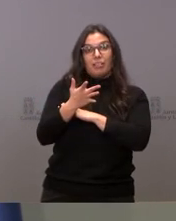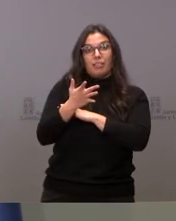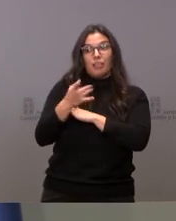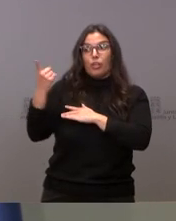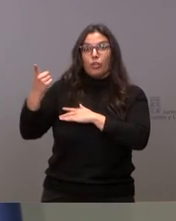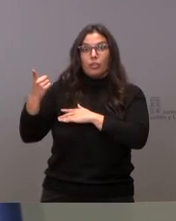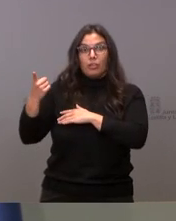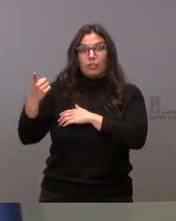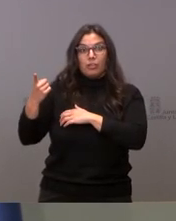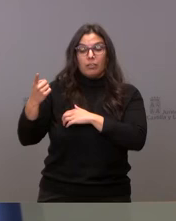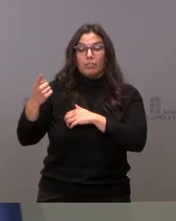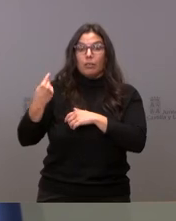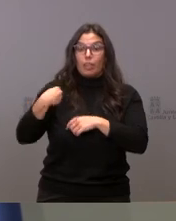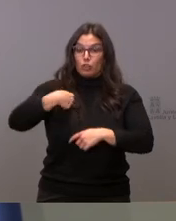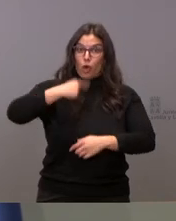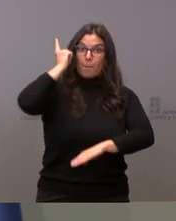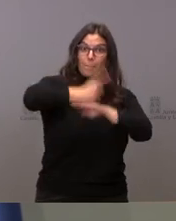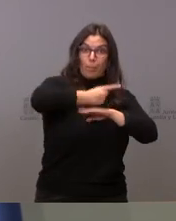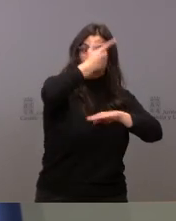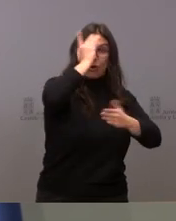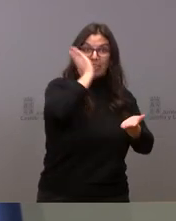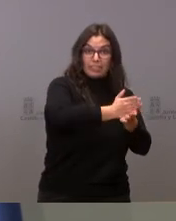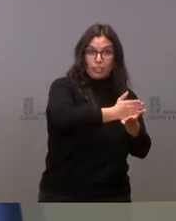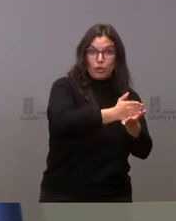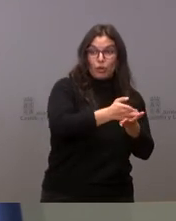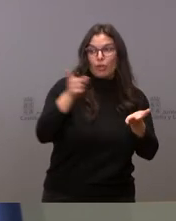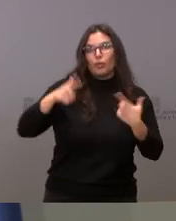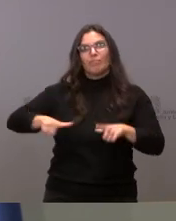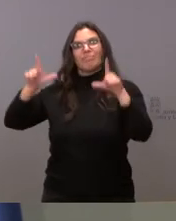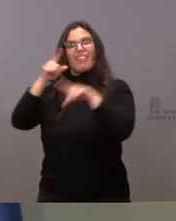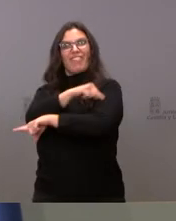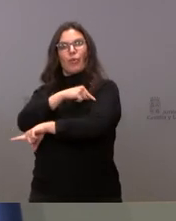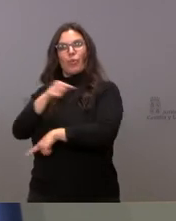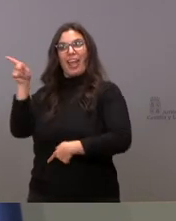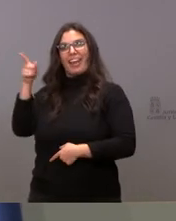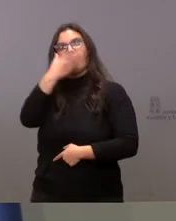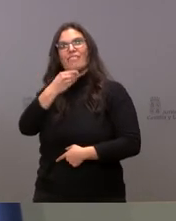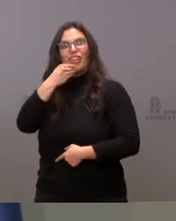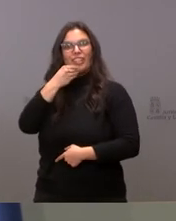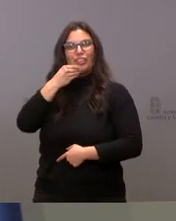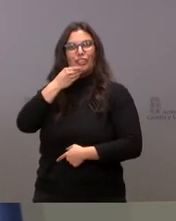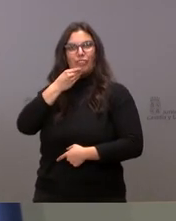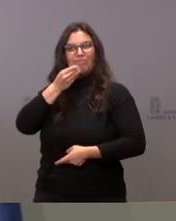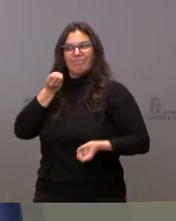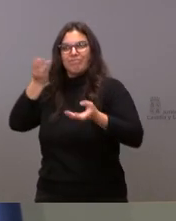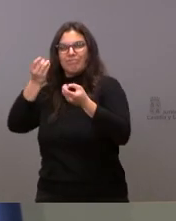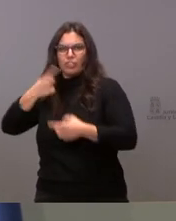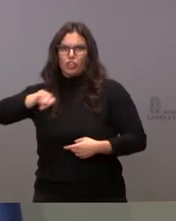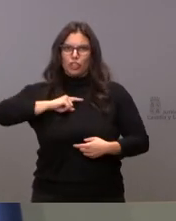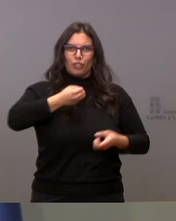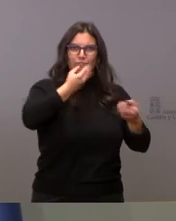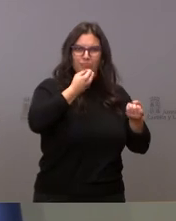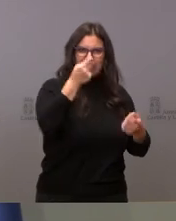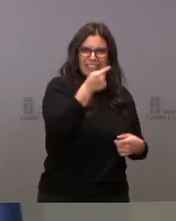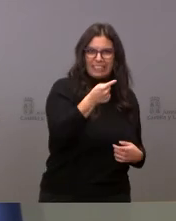los castigos que yo te digo que tienes que imponer y yo pongo las vacunas. Eso es un poco sorprendente.